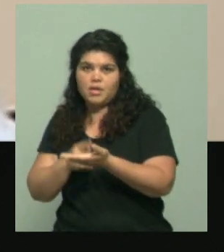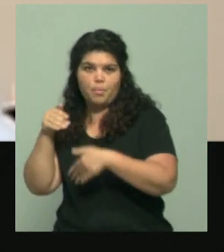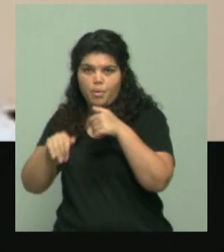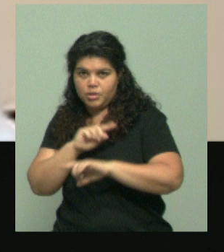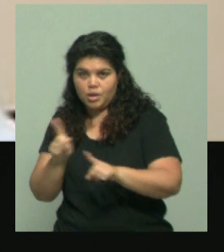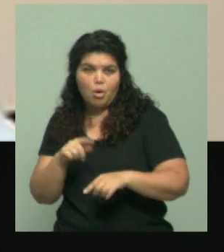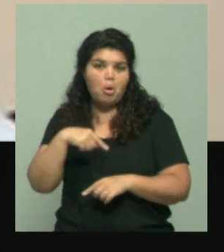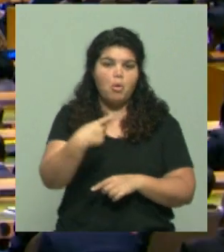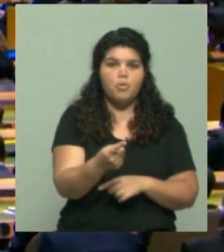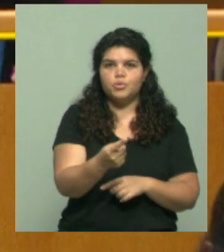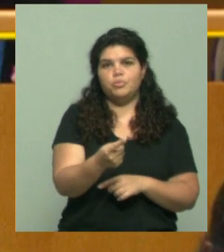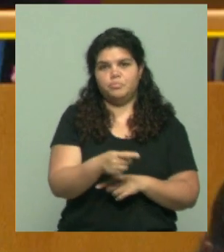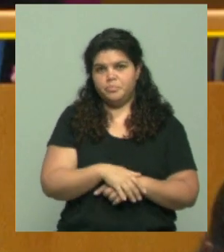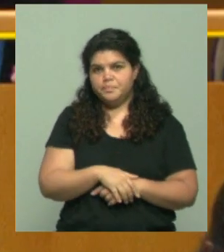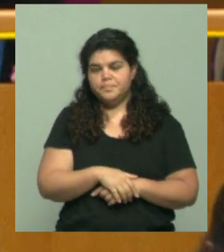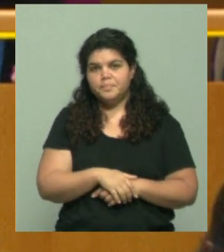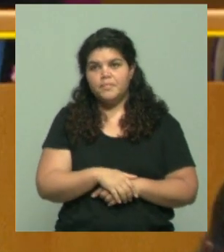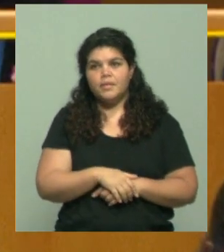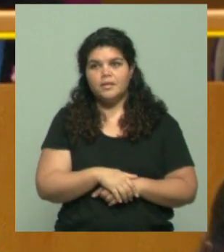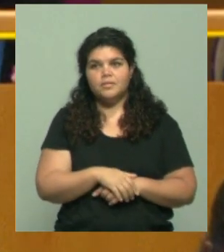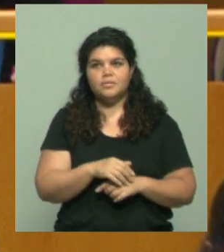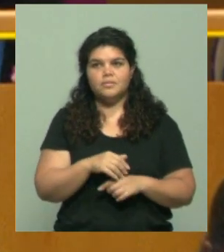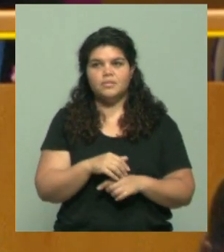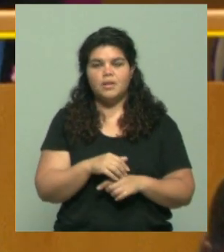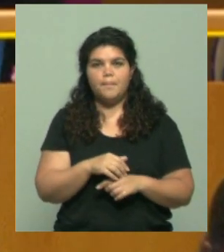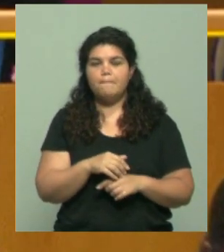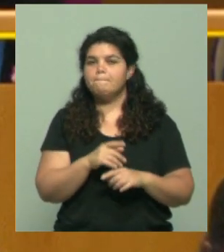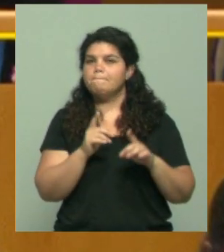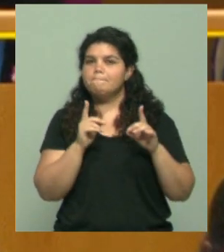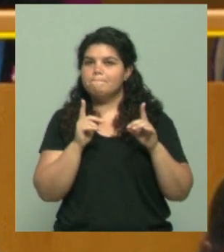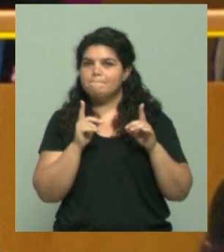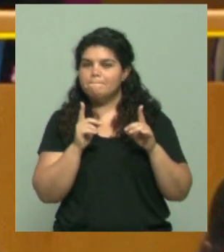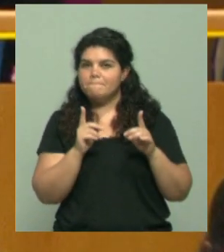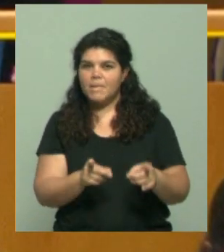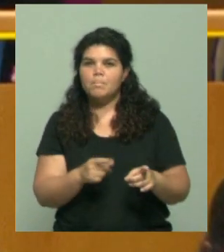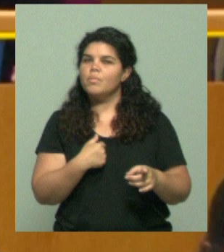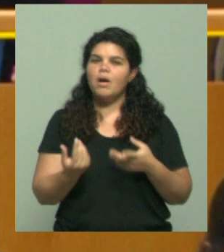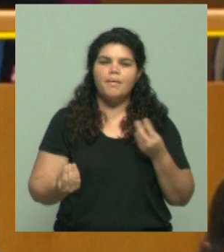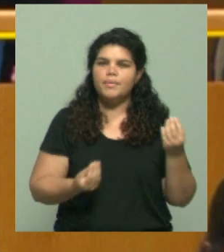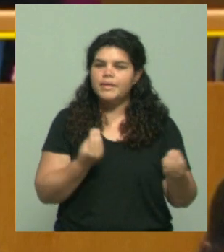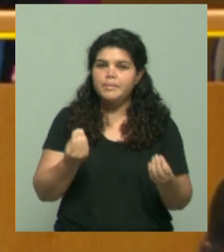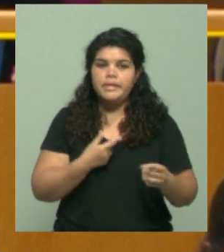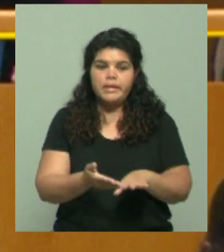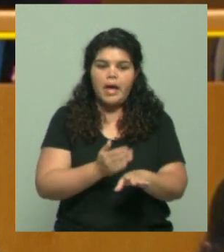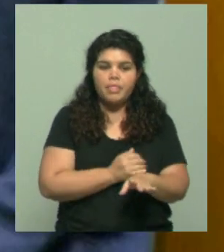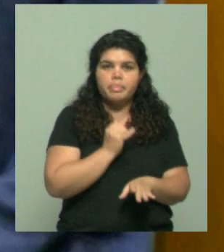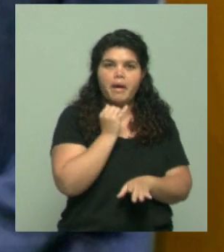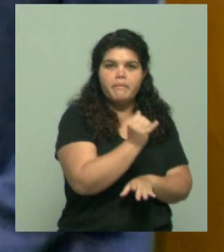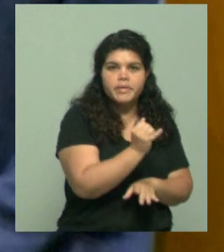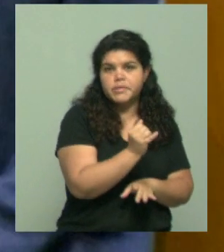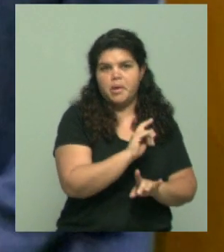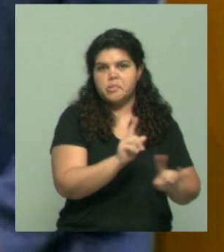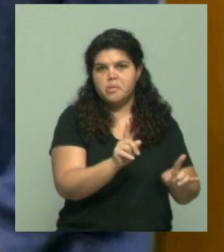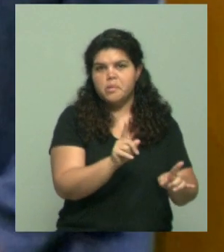regional. Hay que ver la letra Kika en el sentido de ver si nos enteraremos en algún momento qué pasó, si hubo un aviso o no, si se cortó